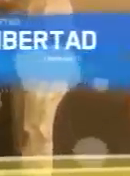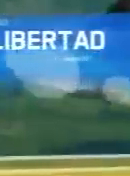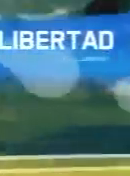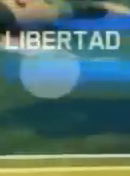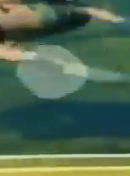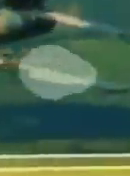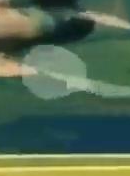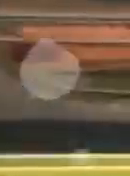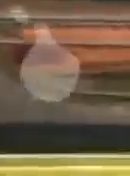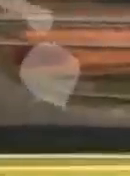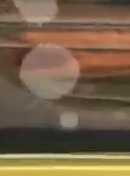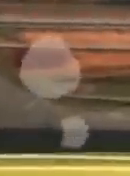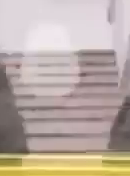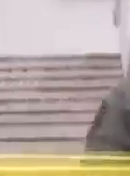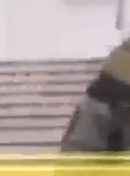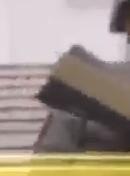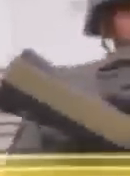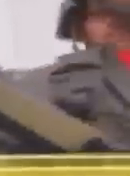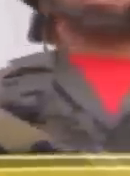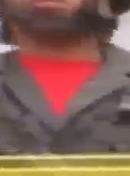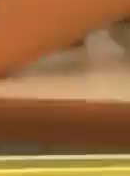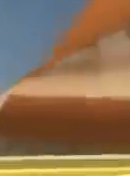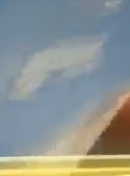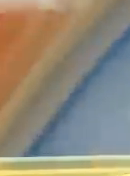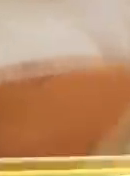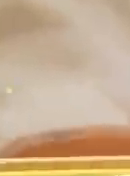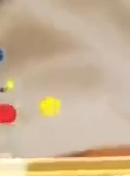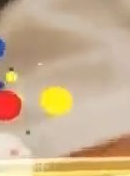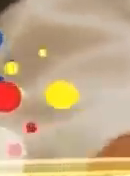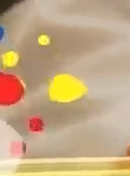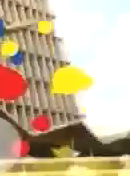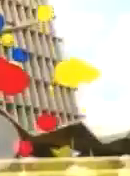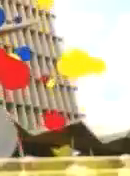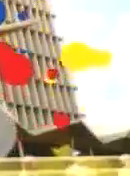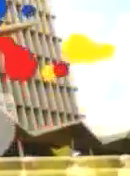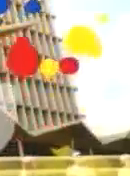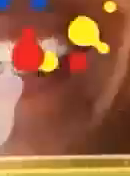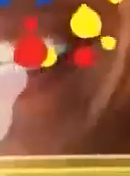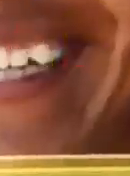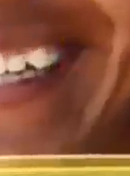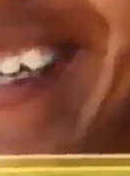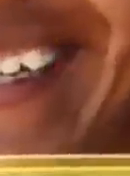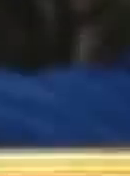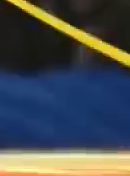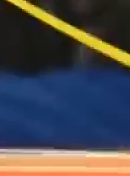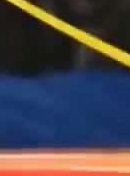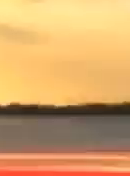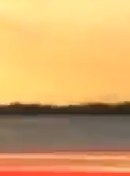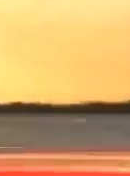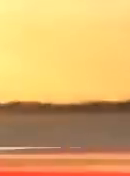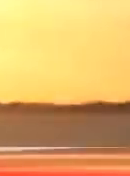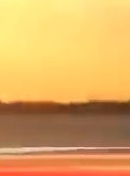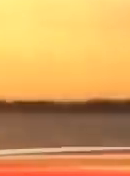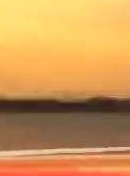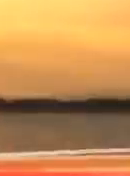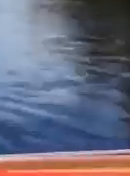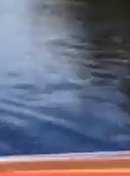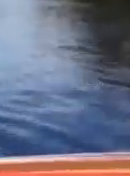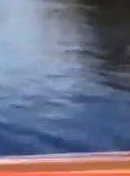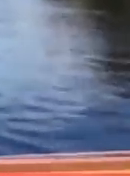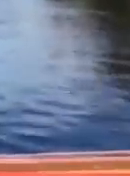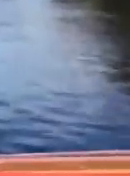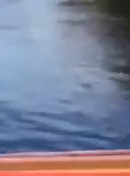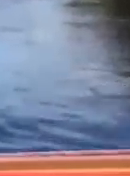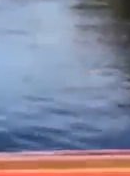Ha culminado esta transmisión conjunta de radio y televisión. Gracias por su atención.